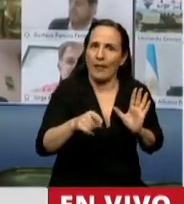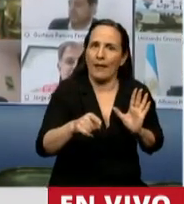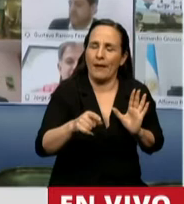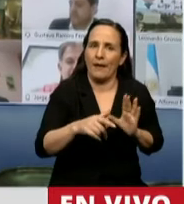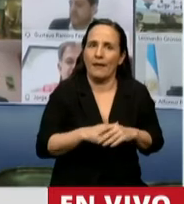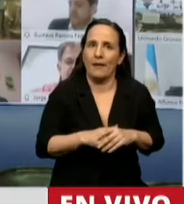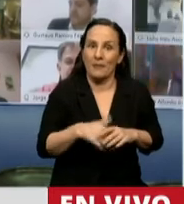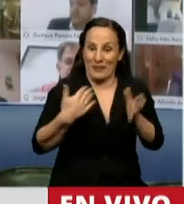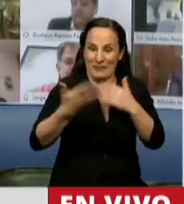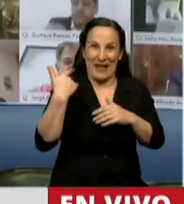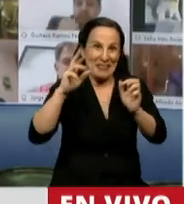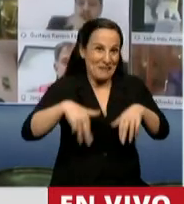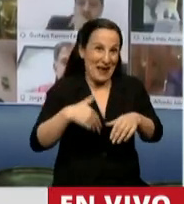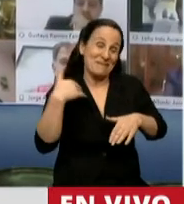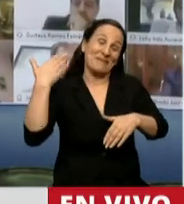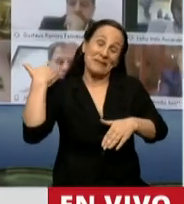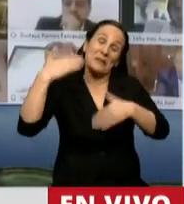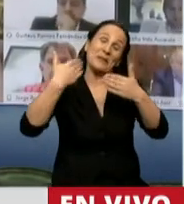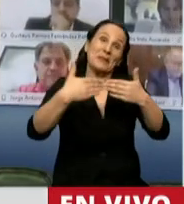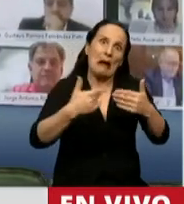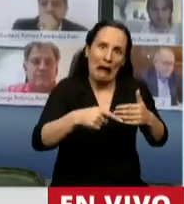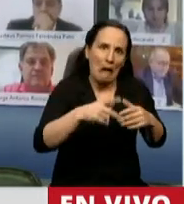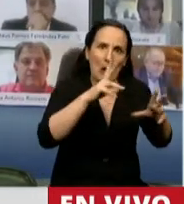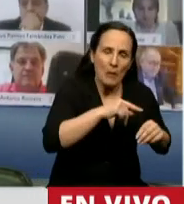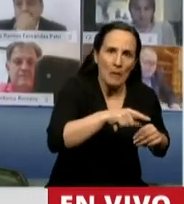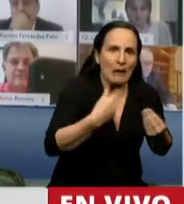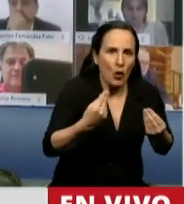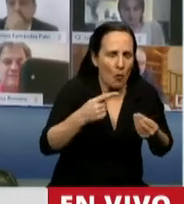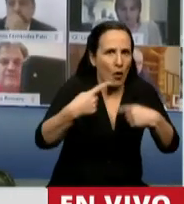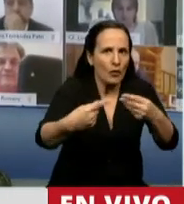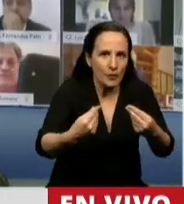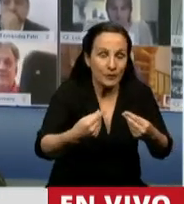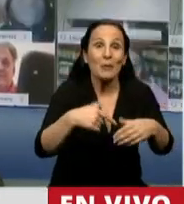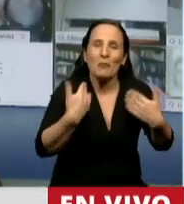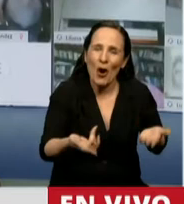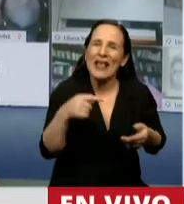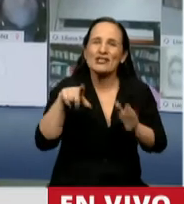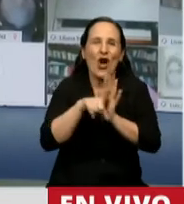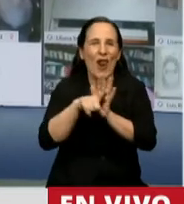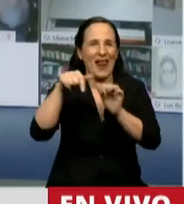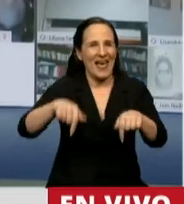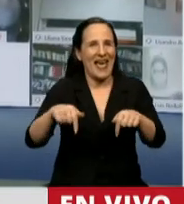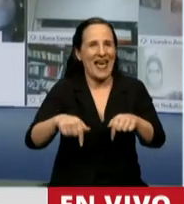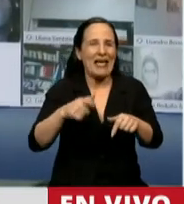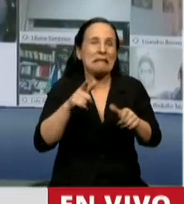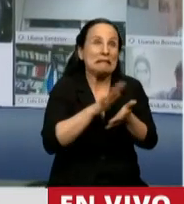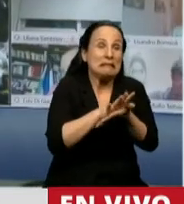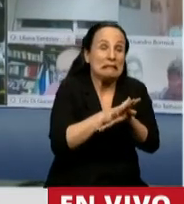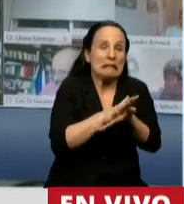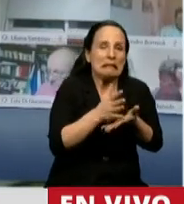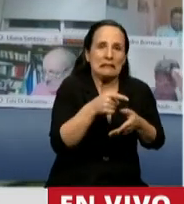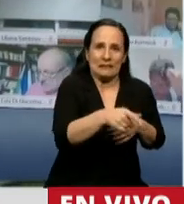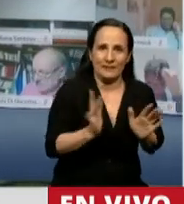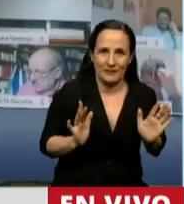puesta en marcha de este programa. Y es ahí en donde esta ley viene de alguna manera a subsanar eso.